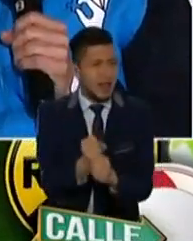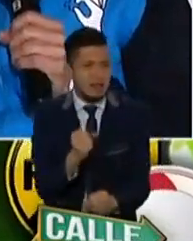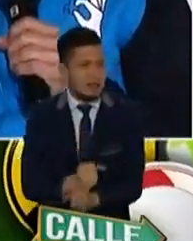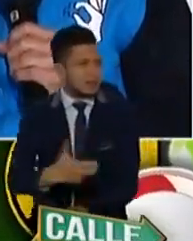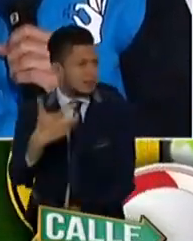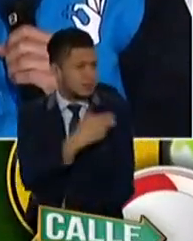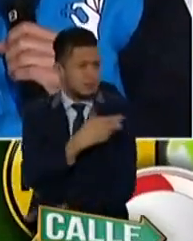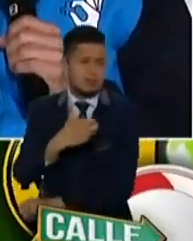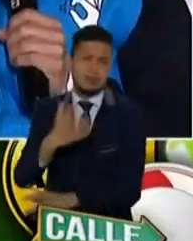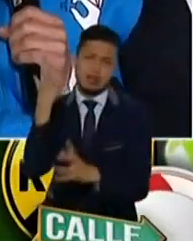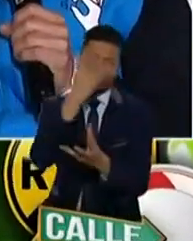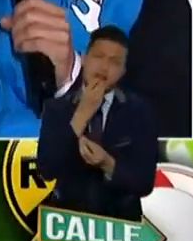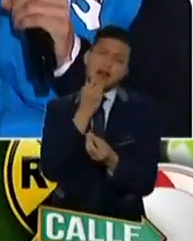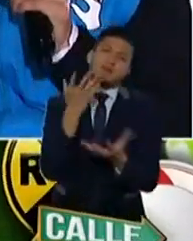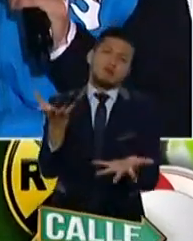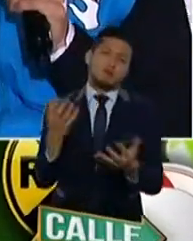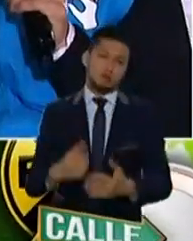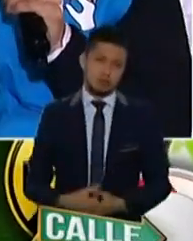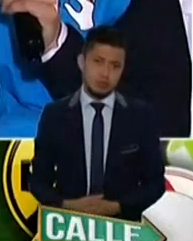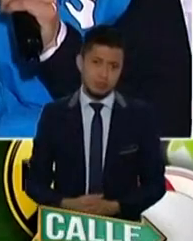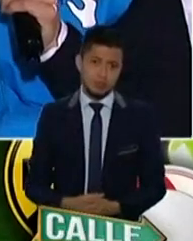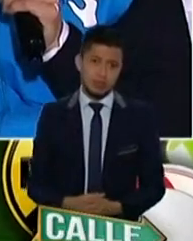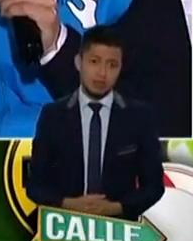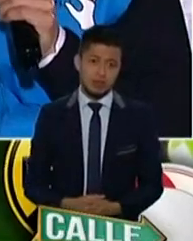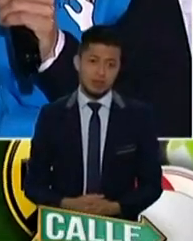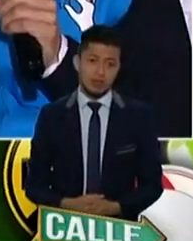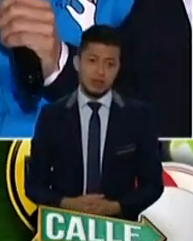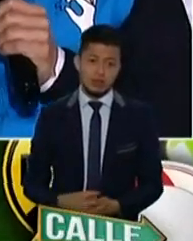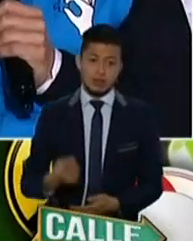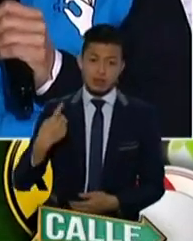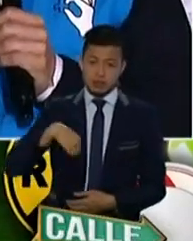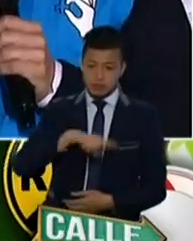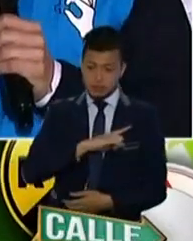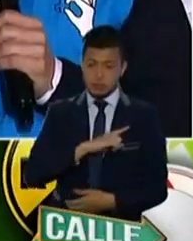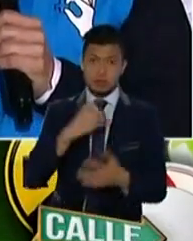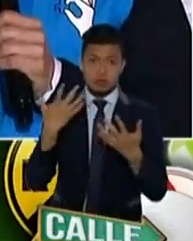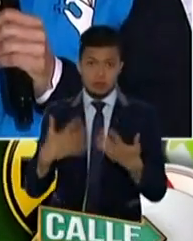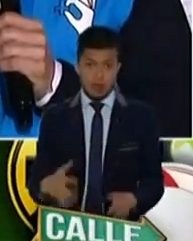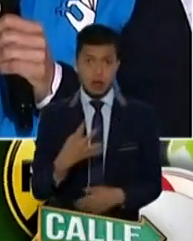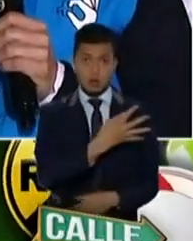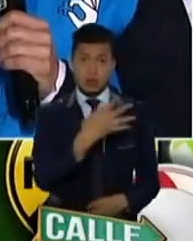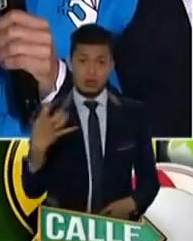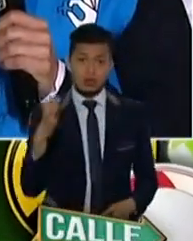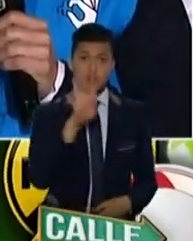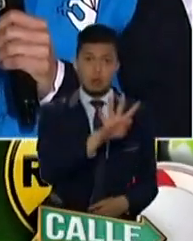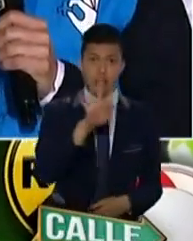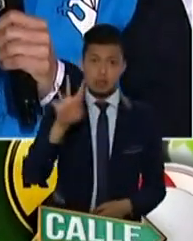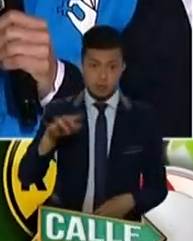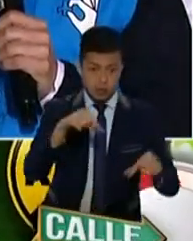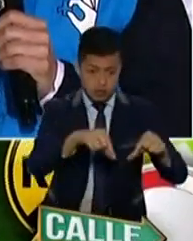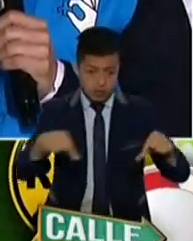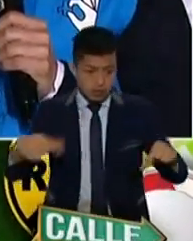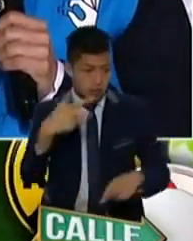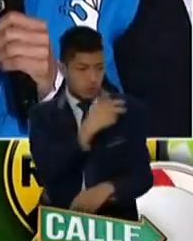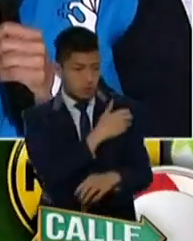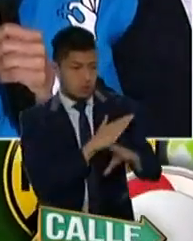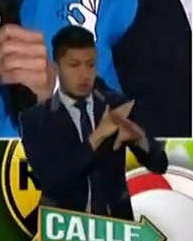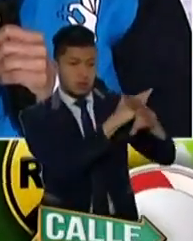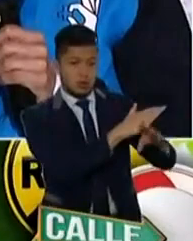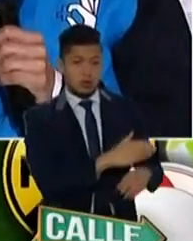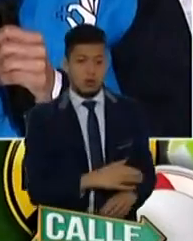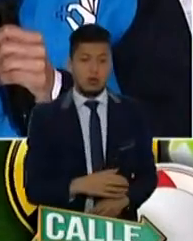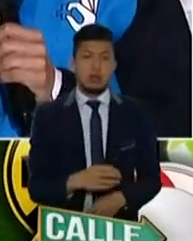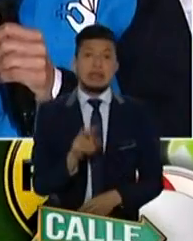más hermoso que podemos tener. Tenemos las 444 dosis y solamente tuvimos 7